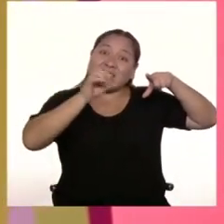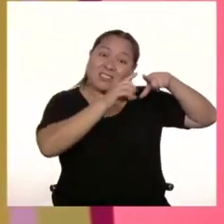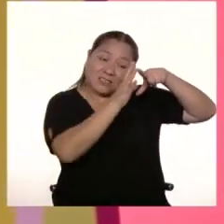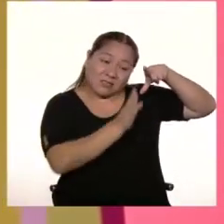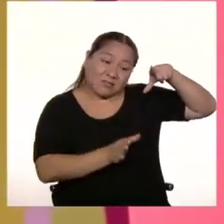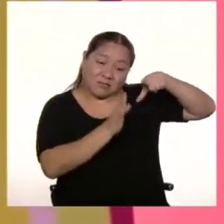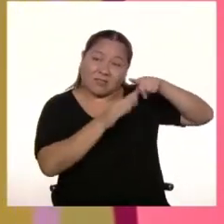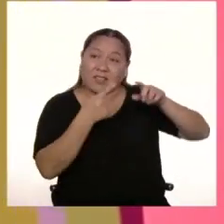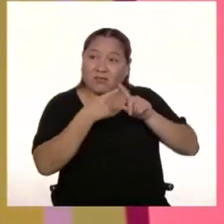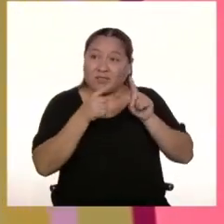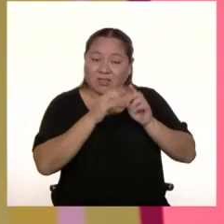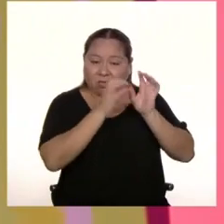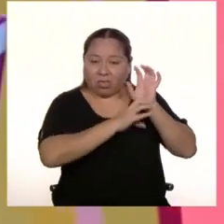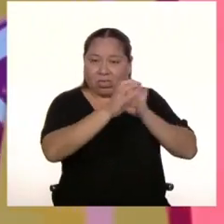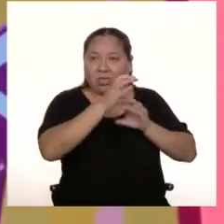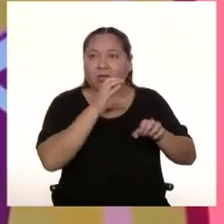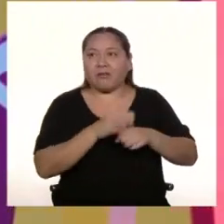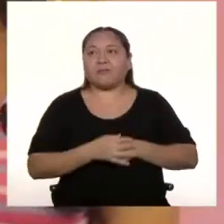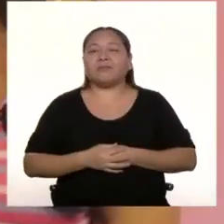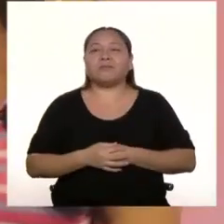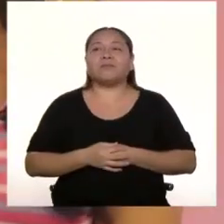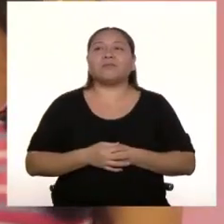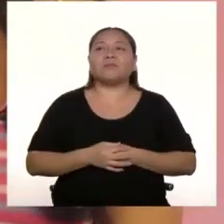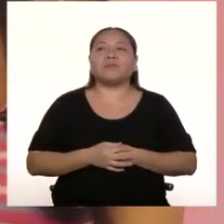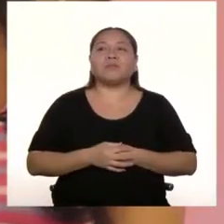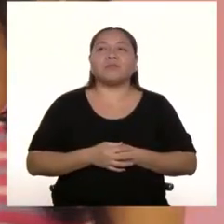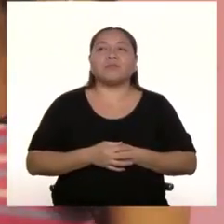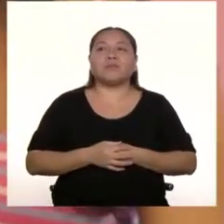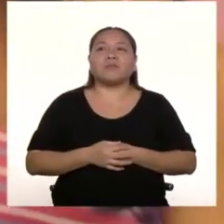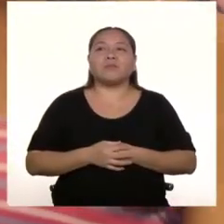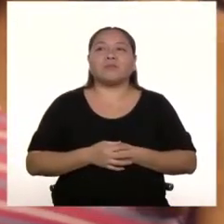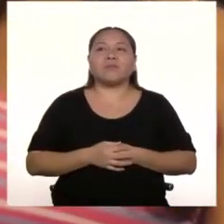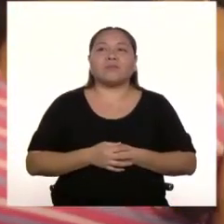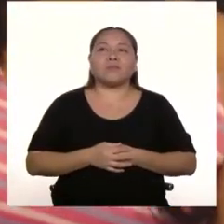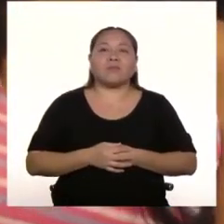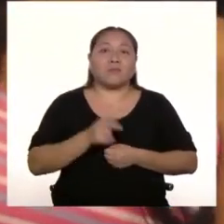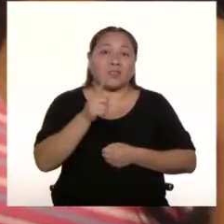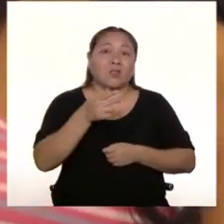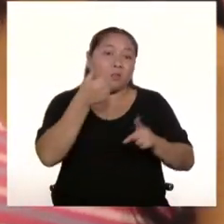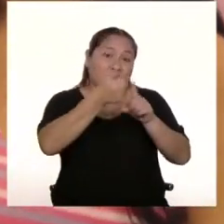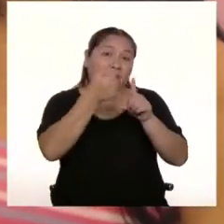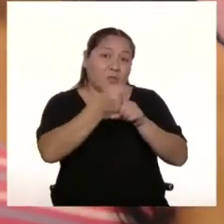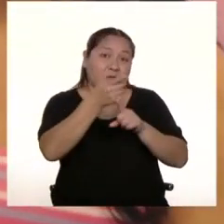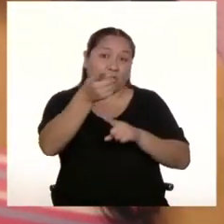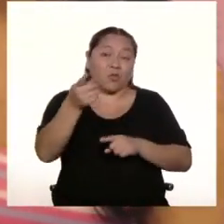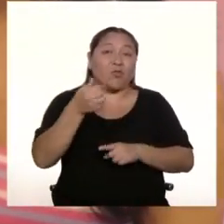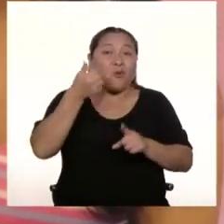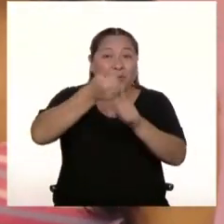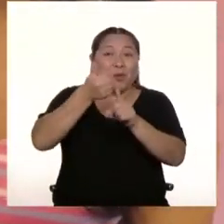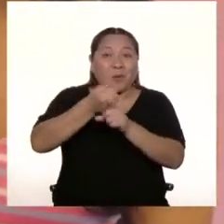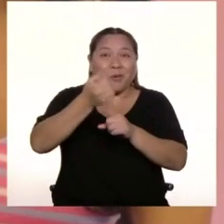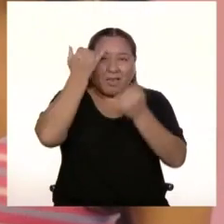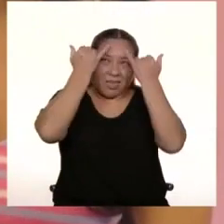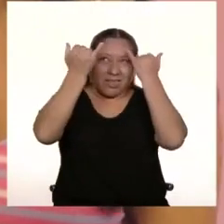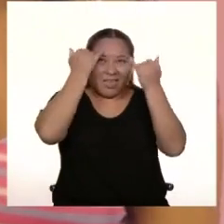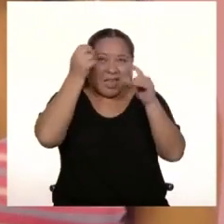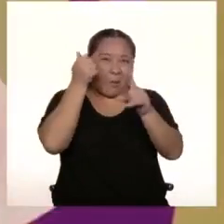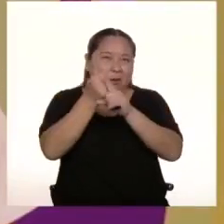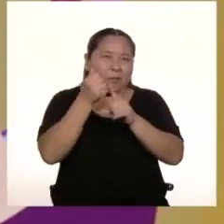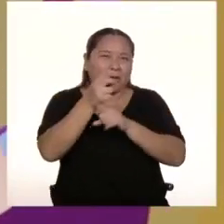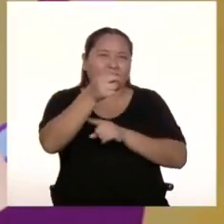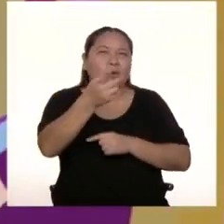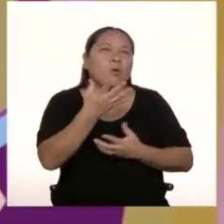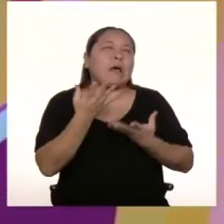otra ¡Qué chévere! Otra vertiente del arte que manejo un poquito Además es como muy tu estilo Porque tú mismo lo dibujas Entonces sabes que lo Exactamente,